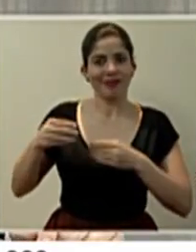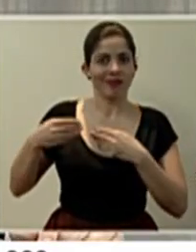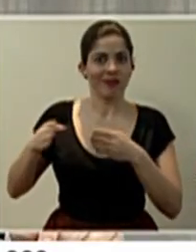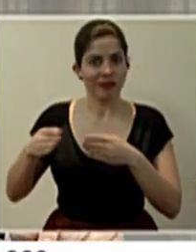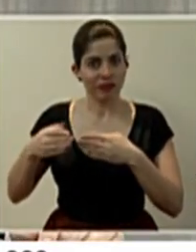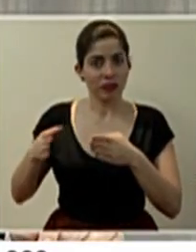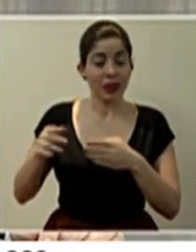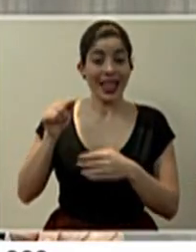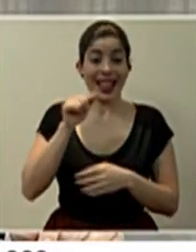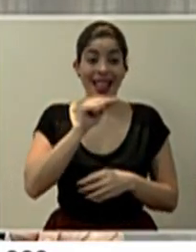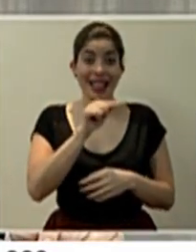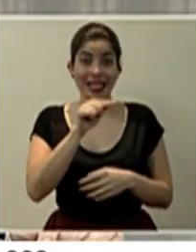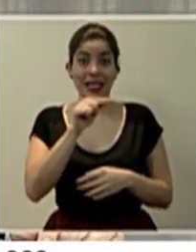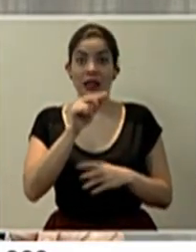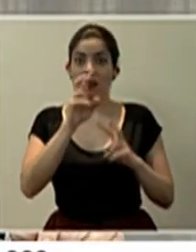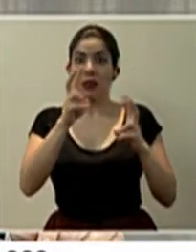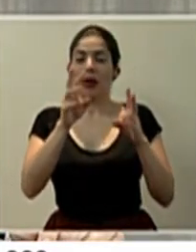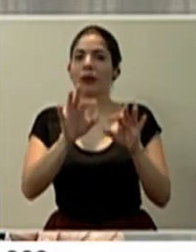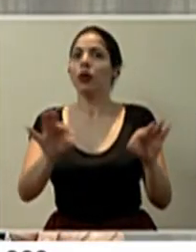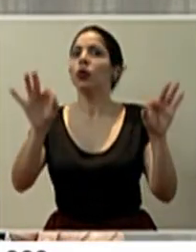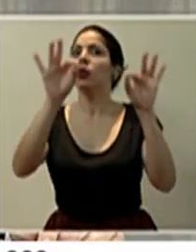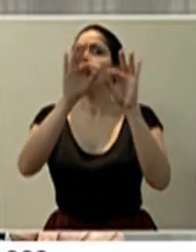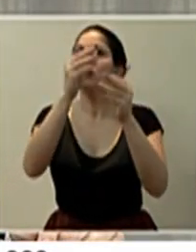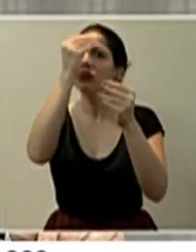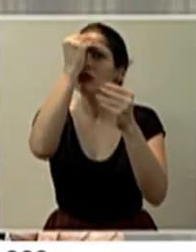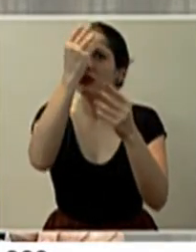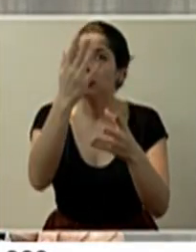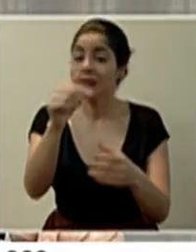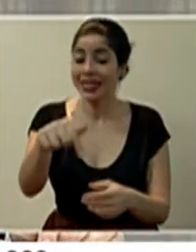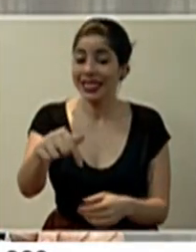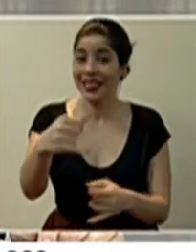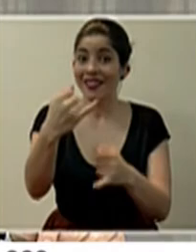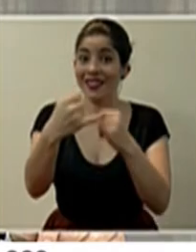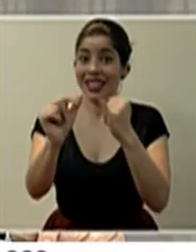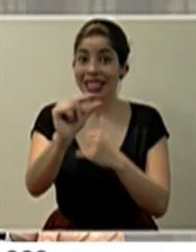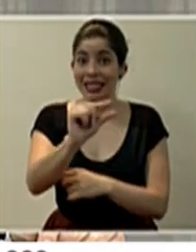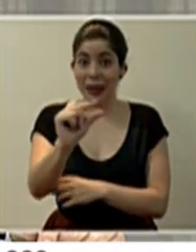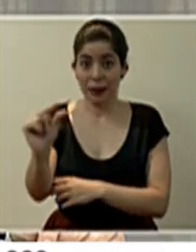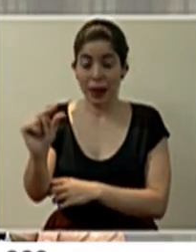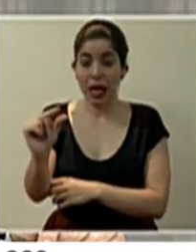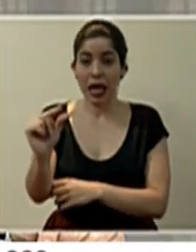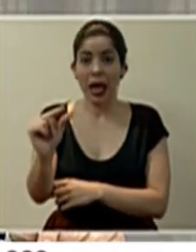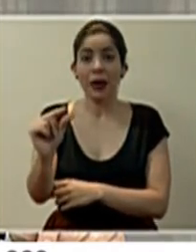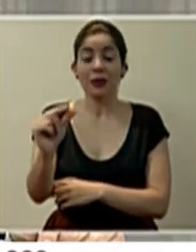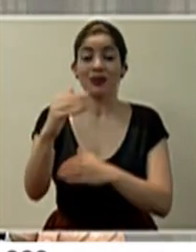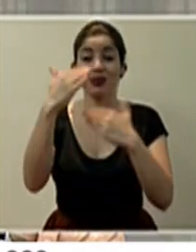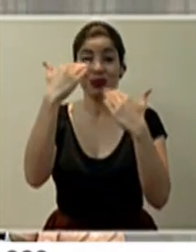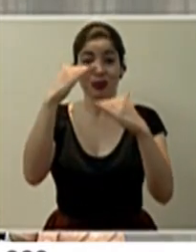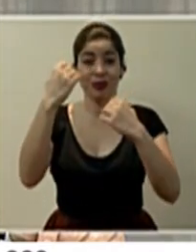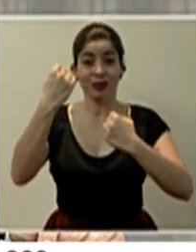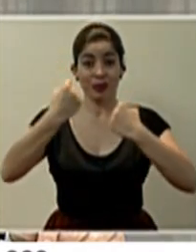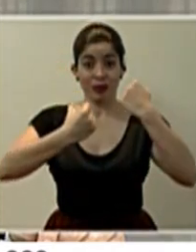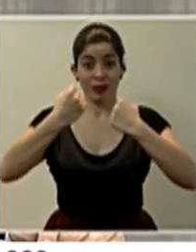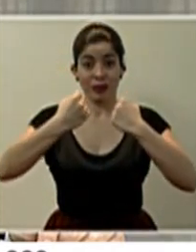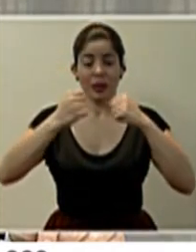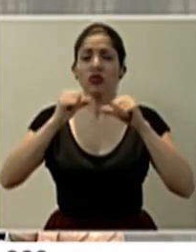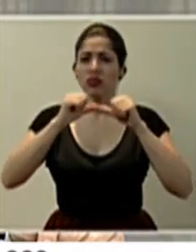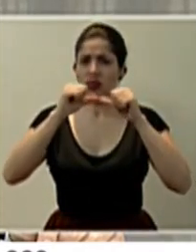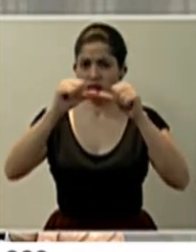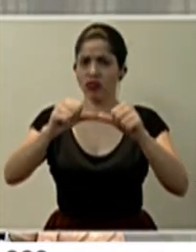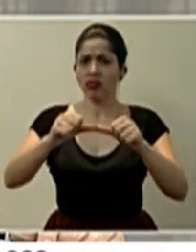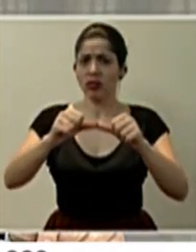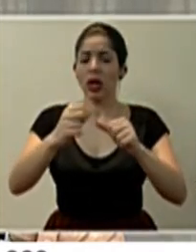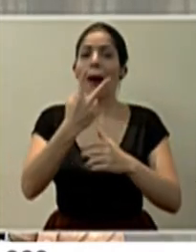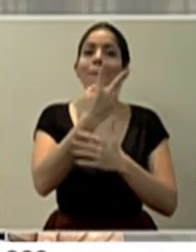premisa es importante indicar que, a partir de este fin de semana, la restricción vehicular continúa con